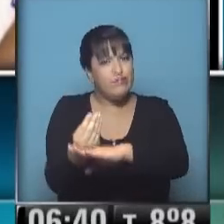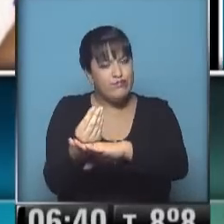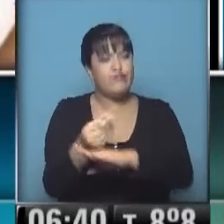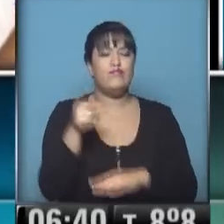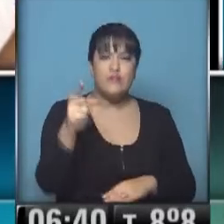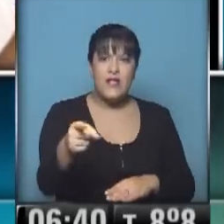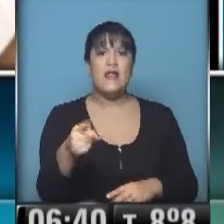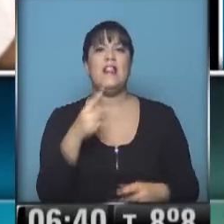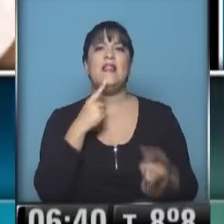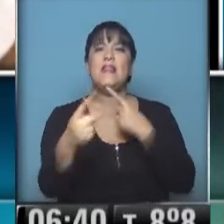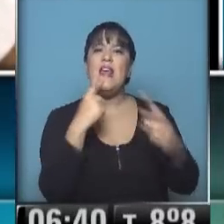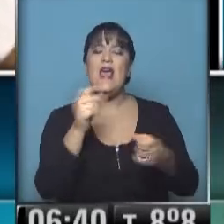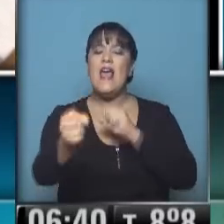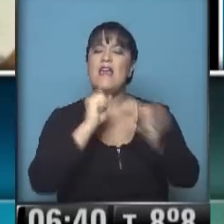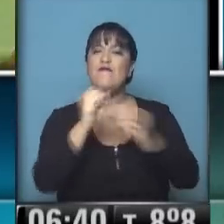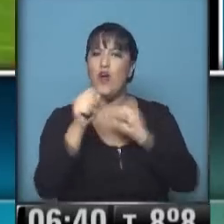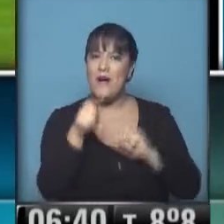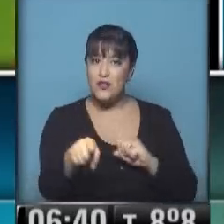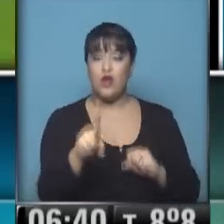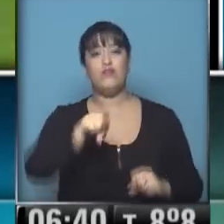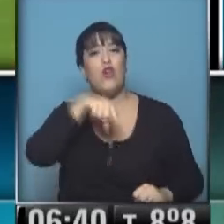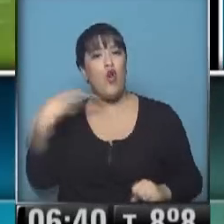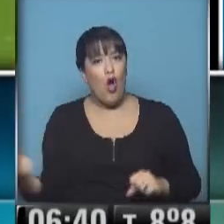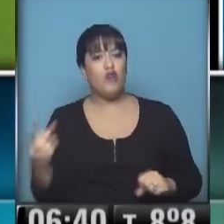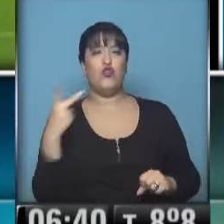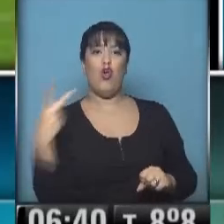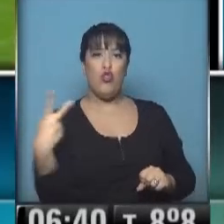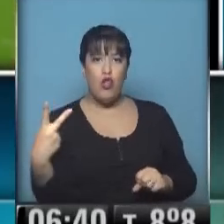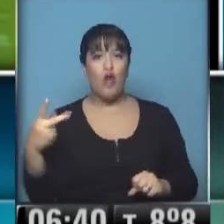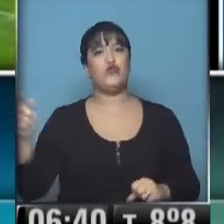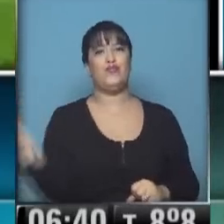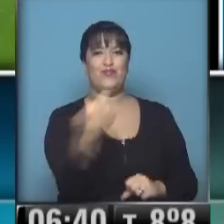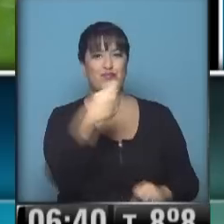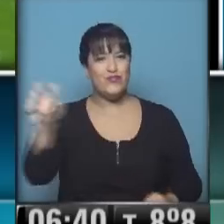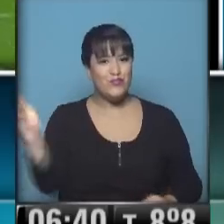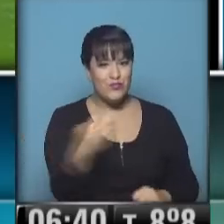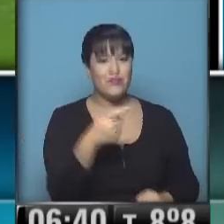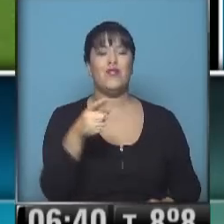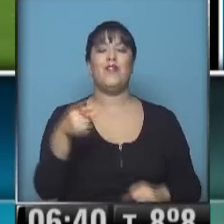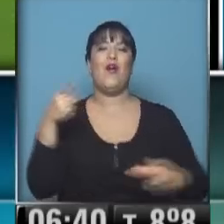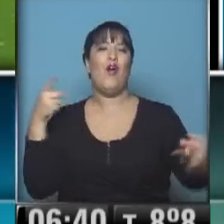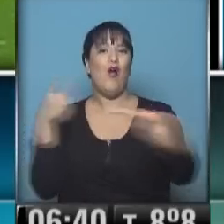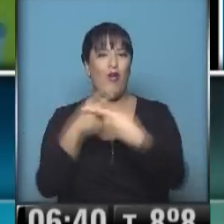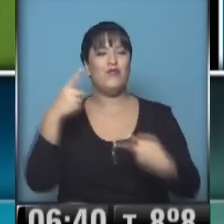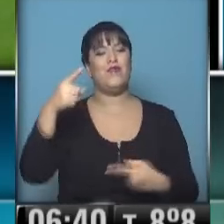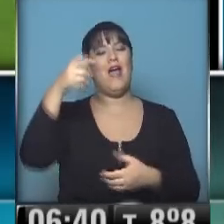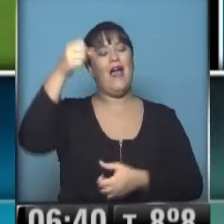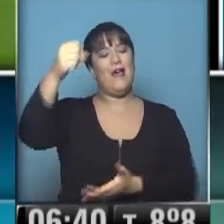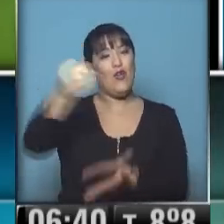Segura. En tanto, Berlok y Mayer serán los singlistas de la Argentina contra Israel en la Copa Davis.